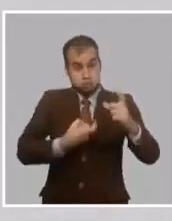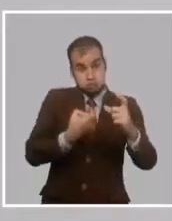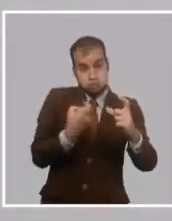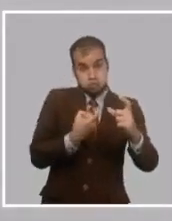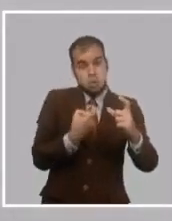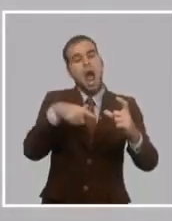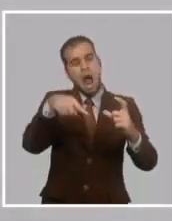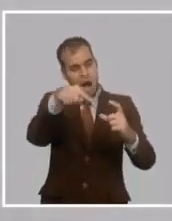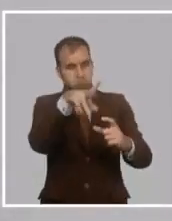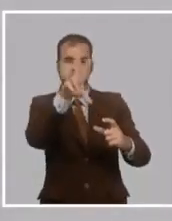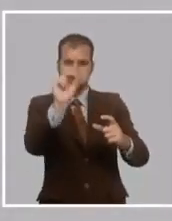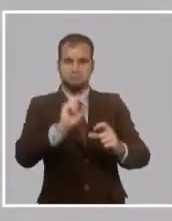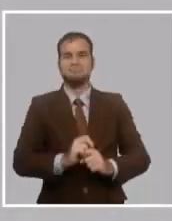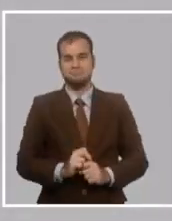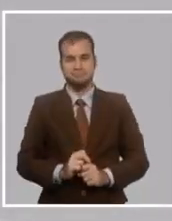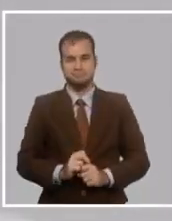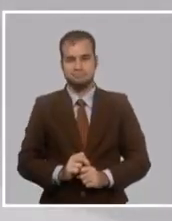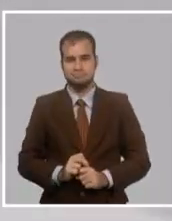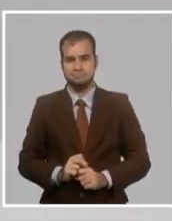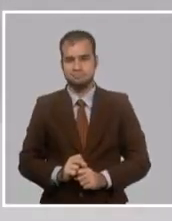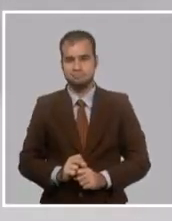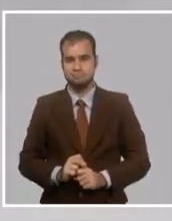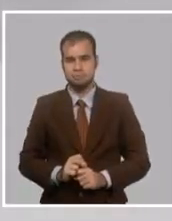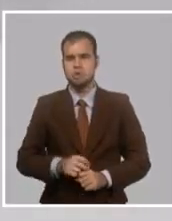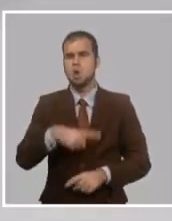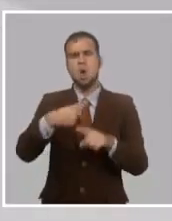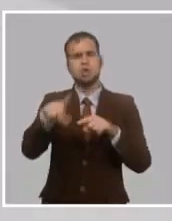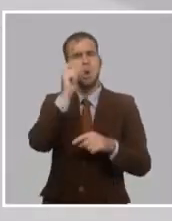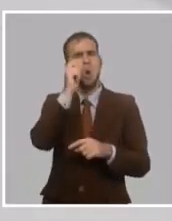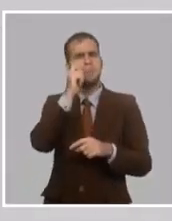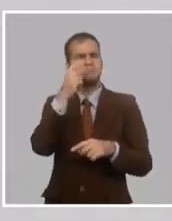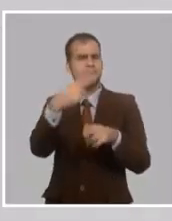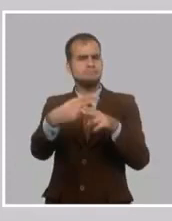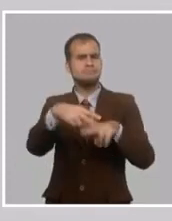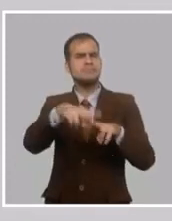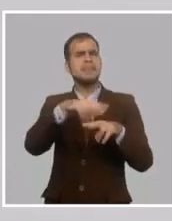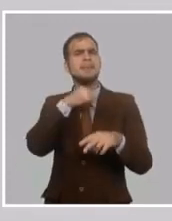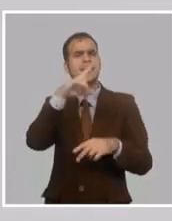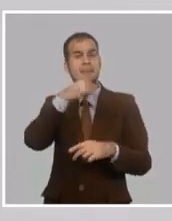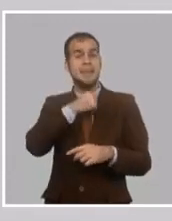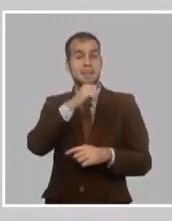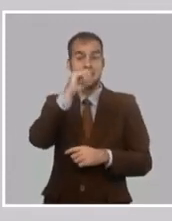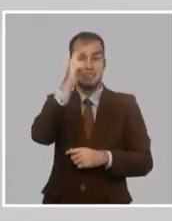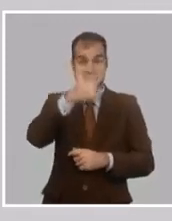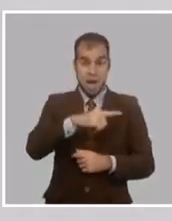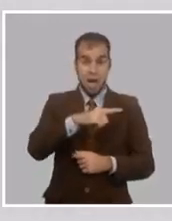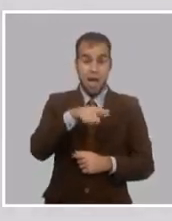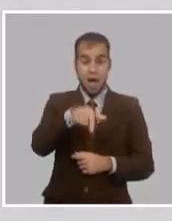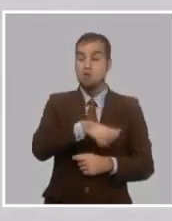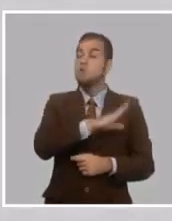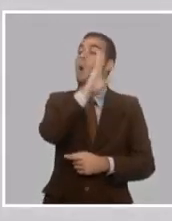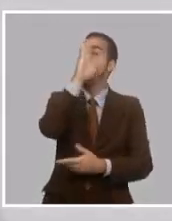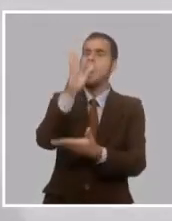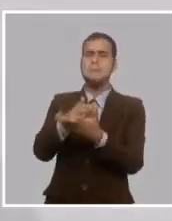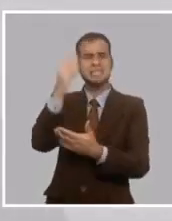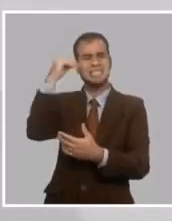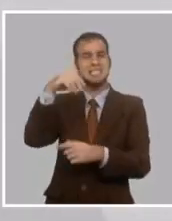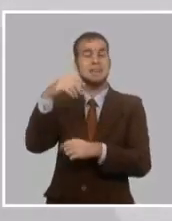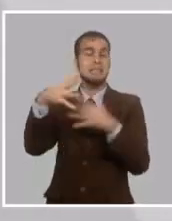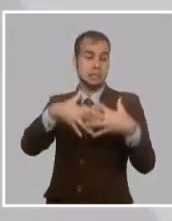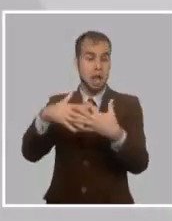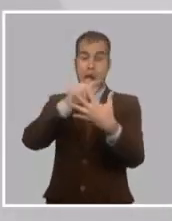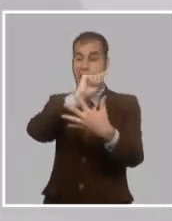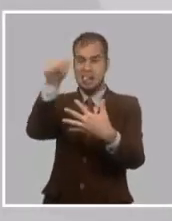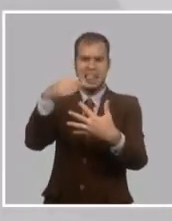son pinos nuevos. Los jóvenes, como Nicolás Heredia y Gafón a Nueva York, a decirle a Martí que no tenía